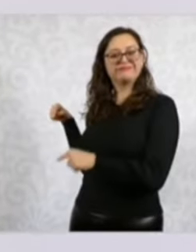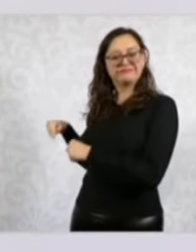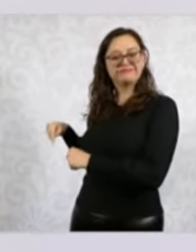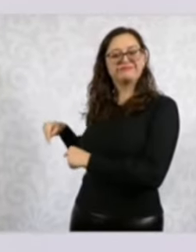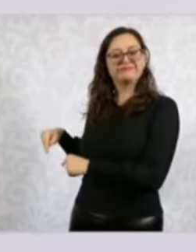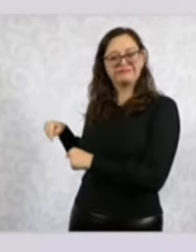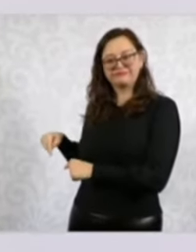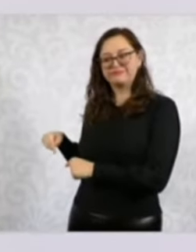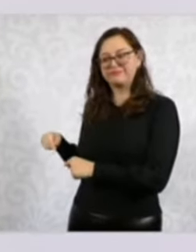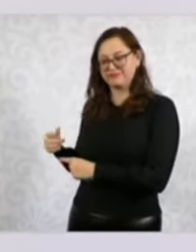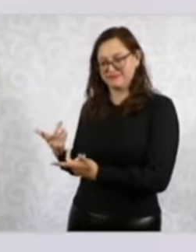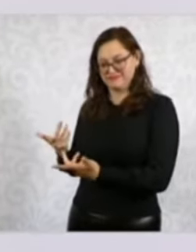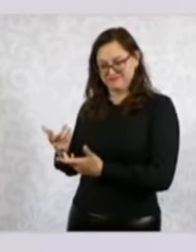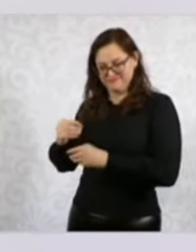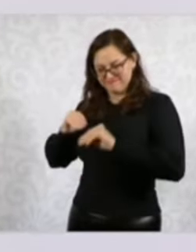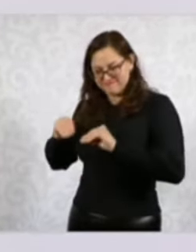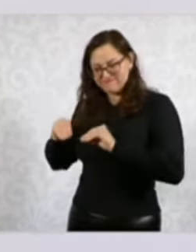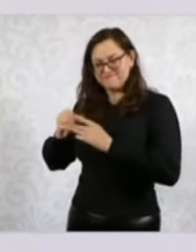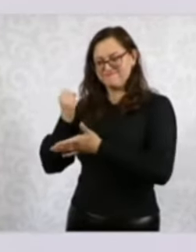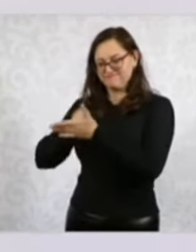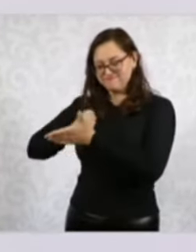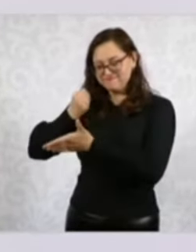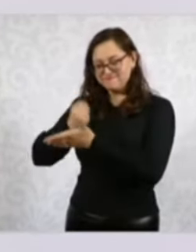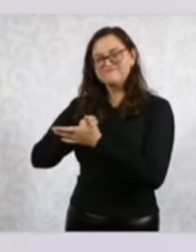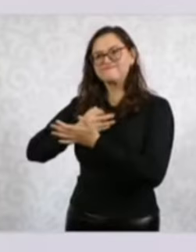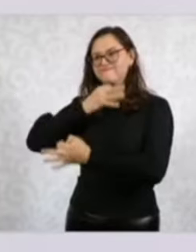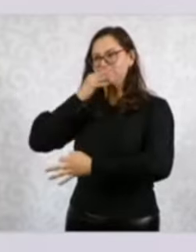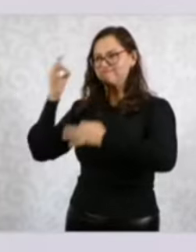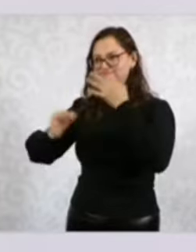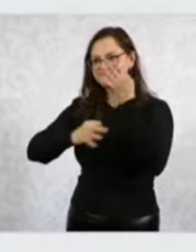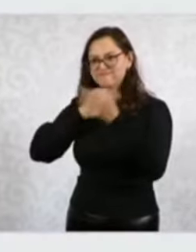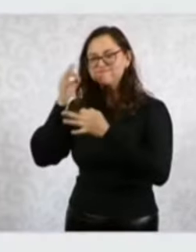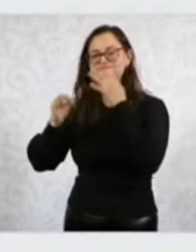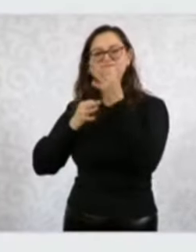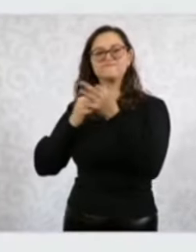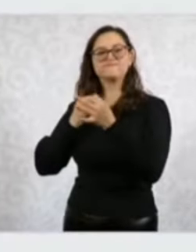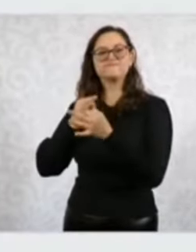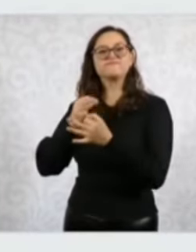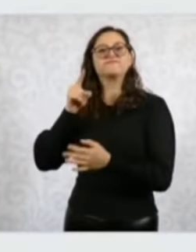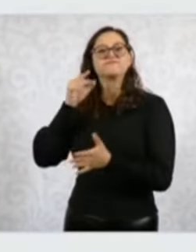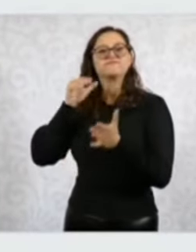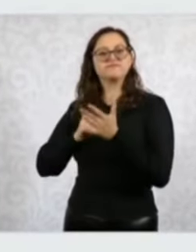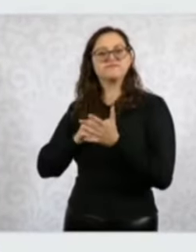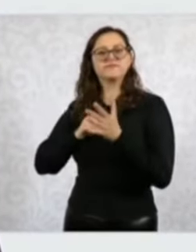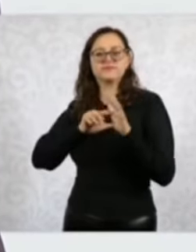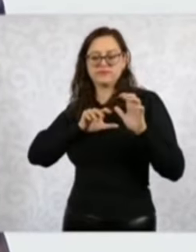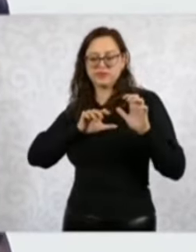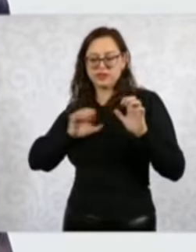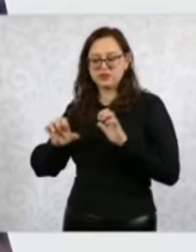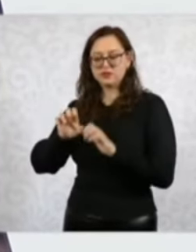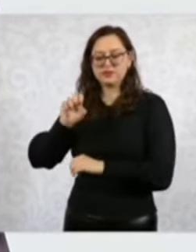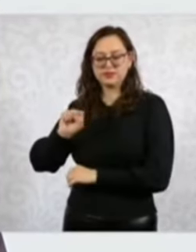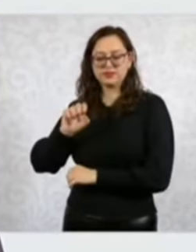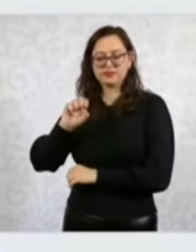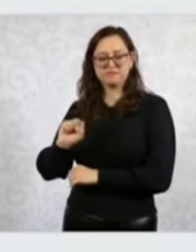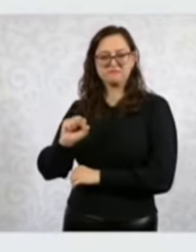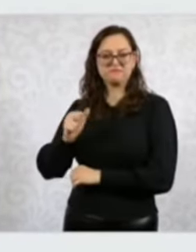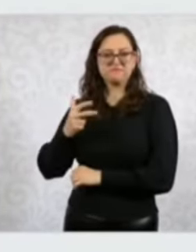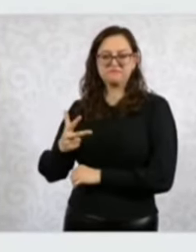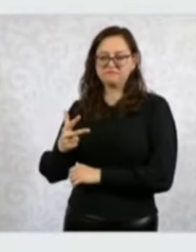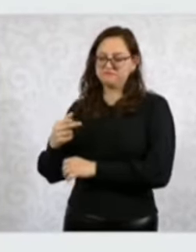la práctica, y de la continuidad del movimiento estudiantil de 1968.